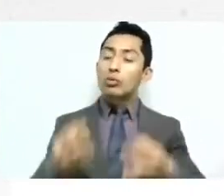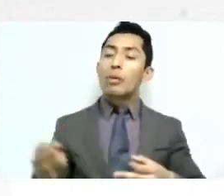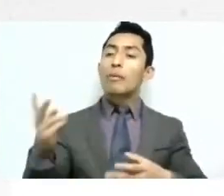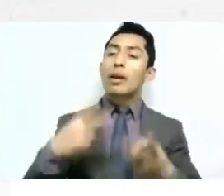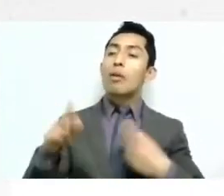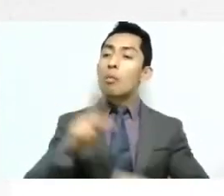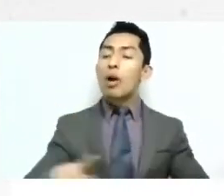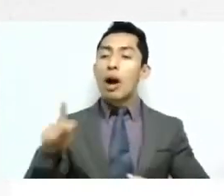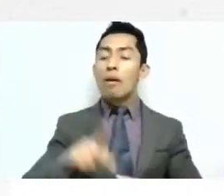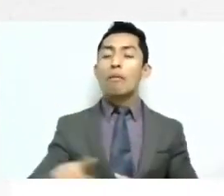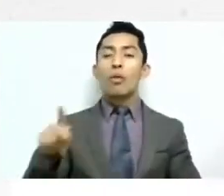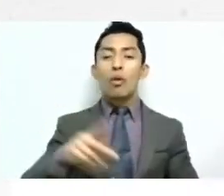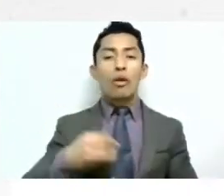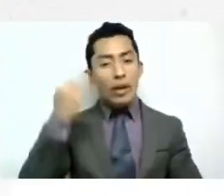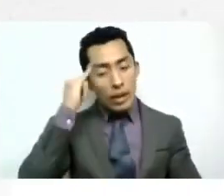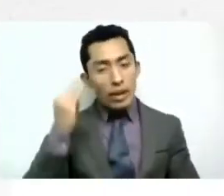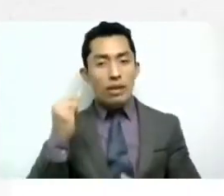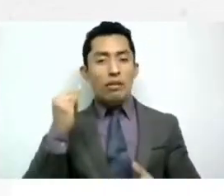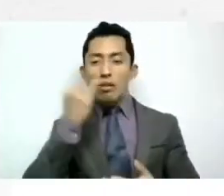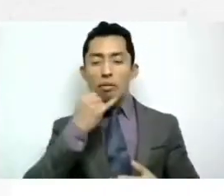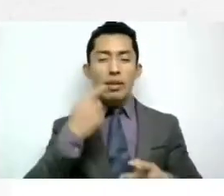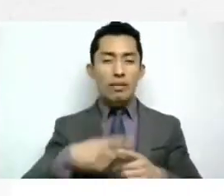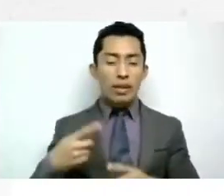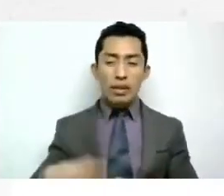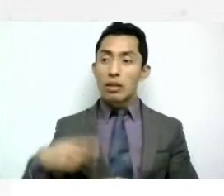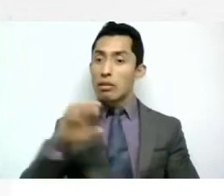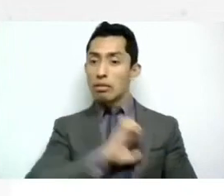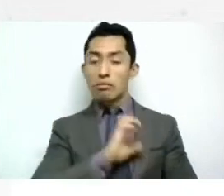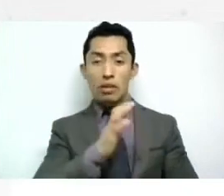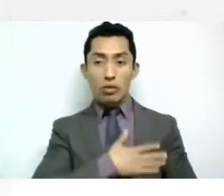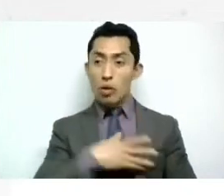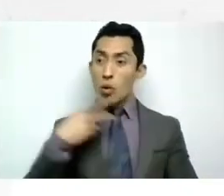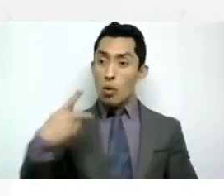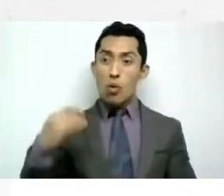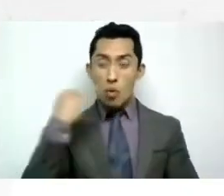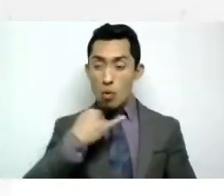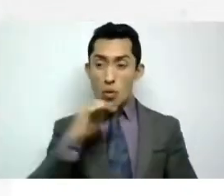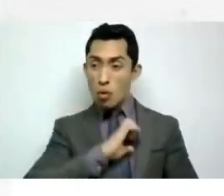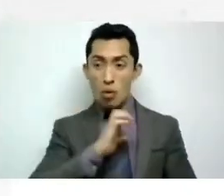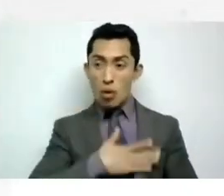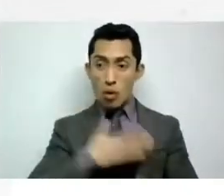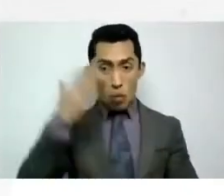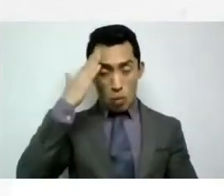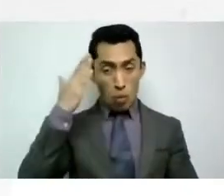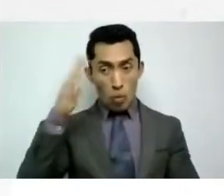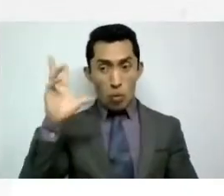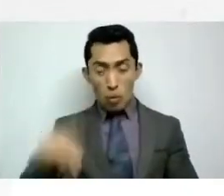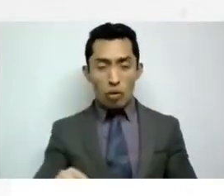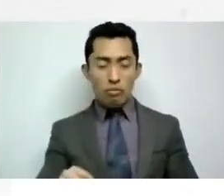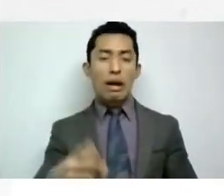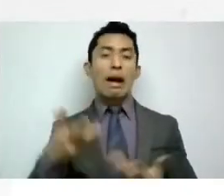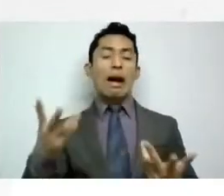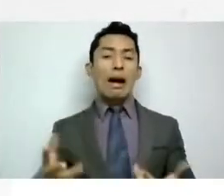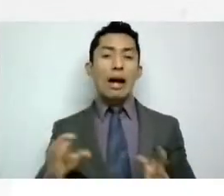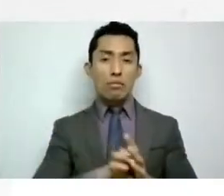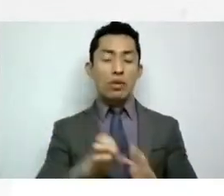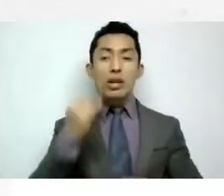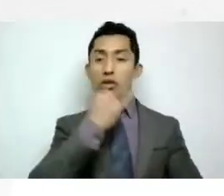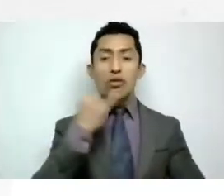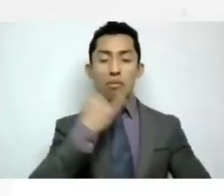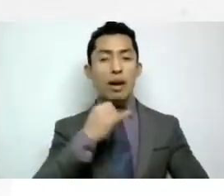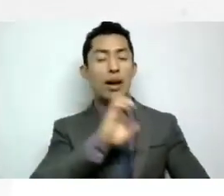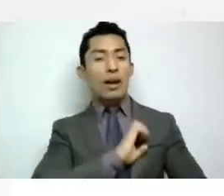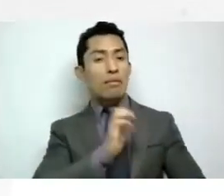originario y que el español no es su lengua natal obviamente si para los que hablamos español de manera